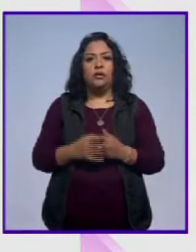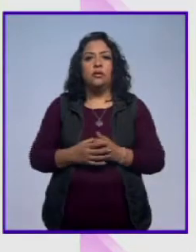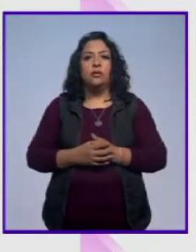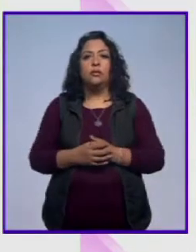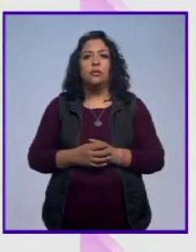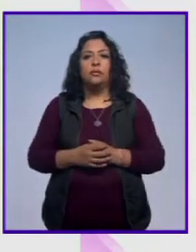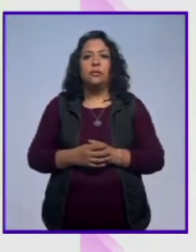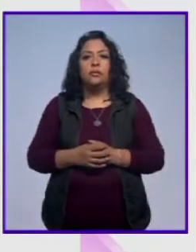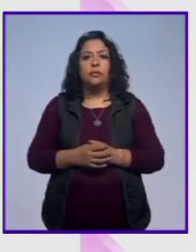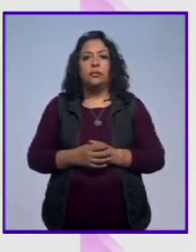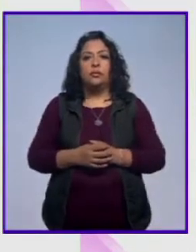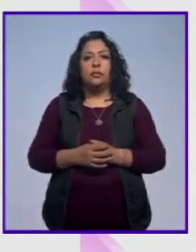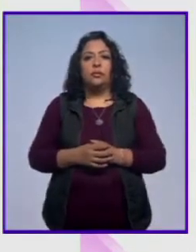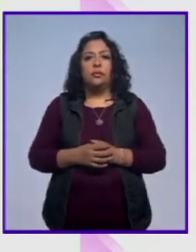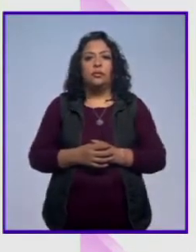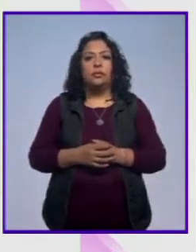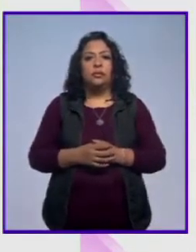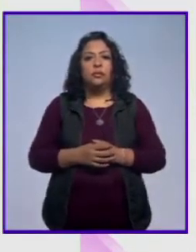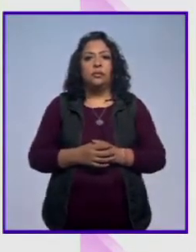22.